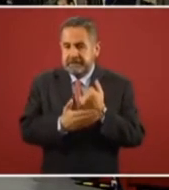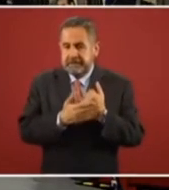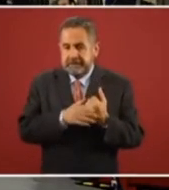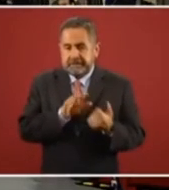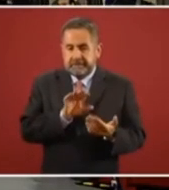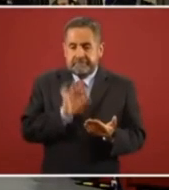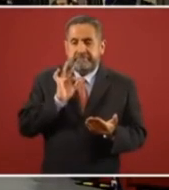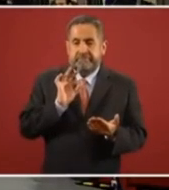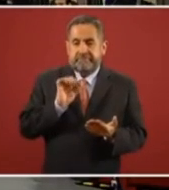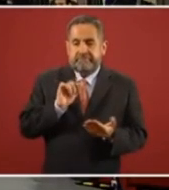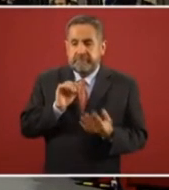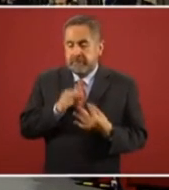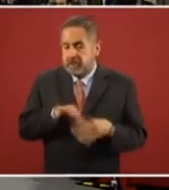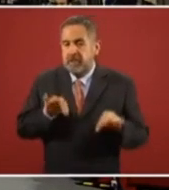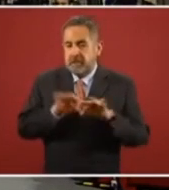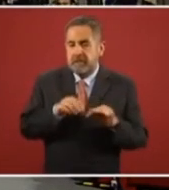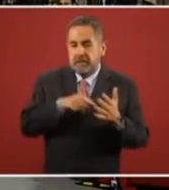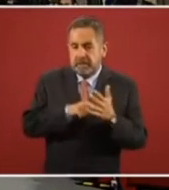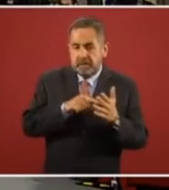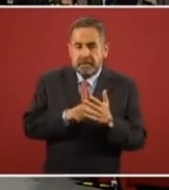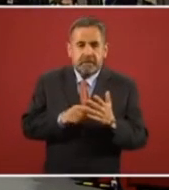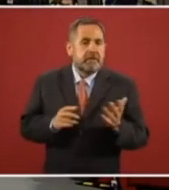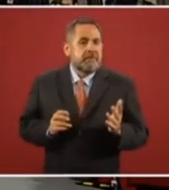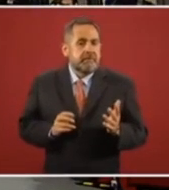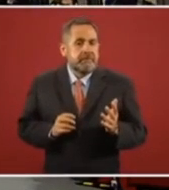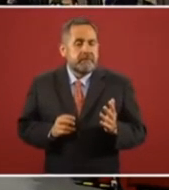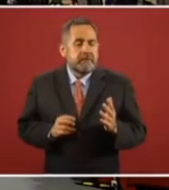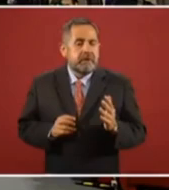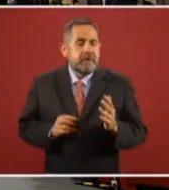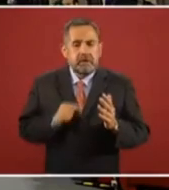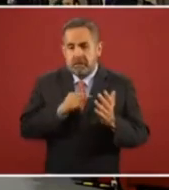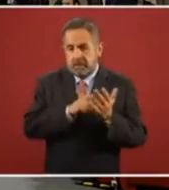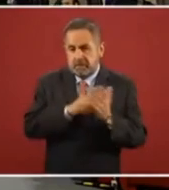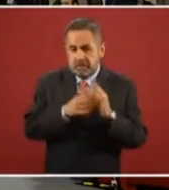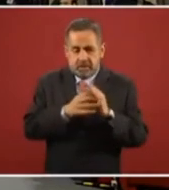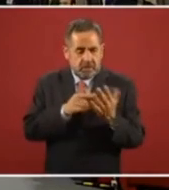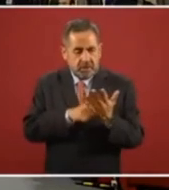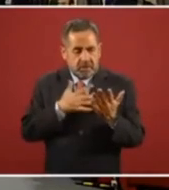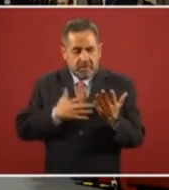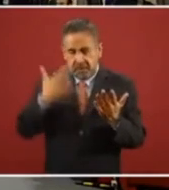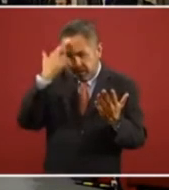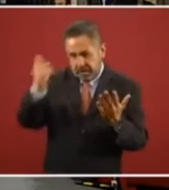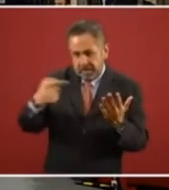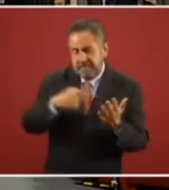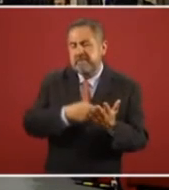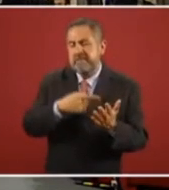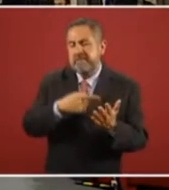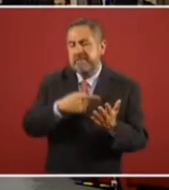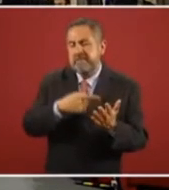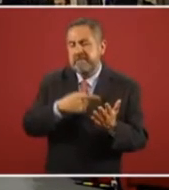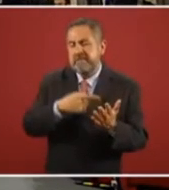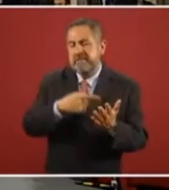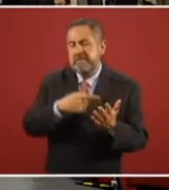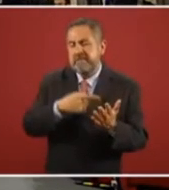todo tiene una razón de ser